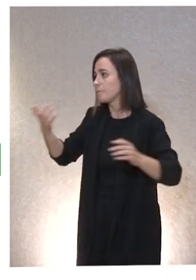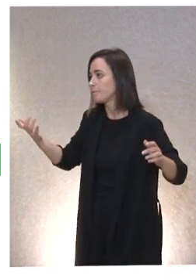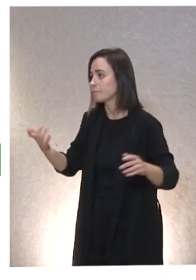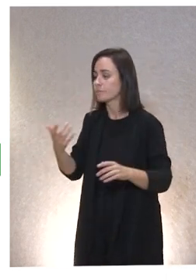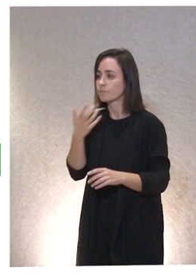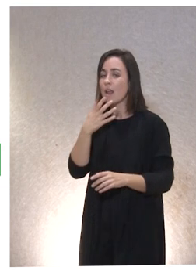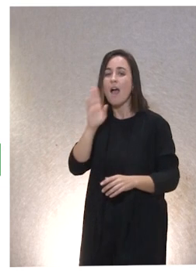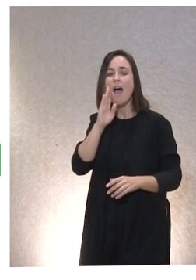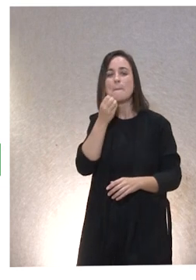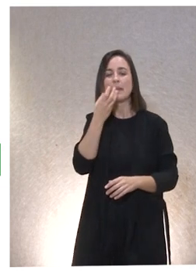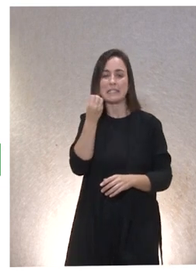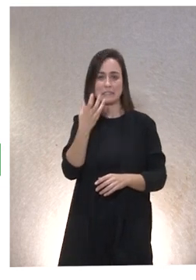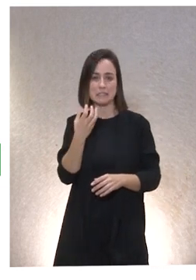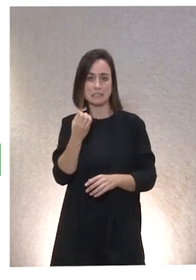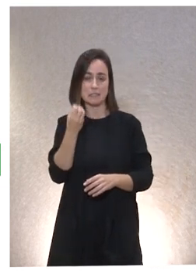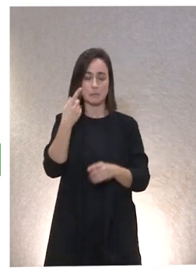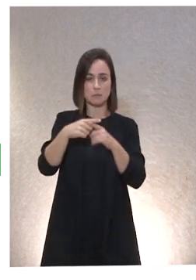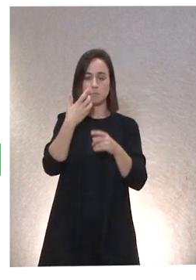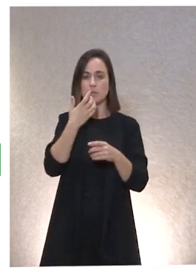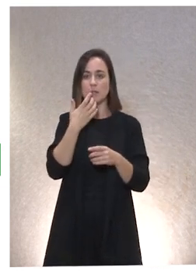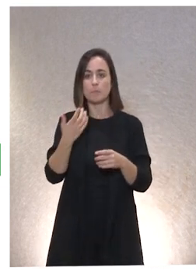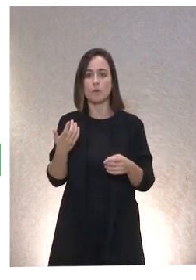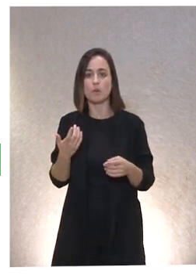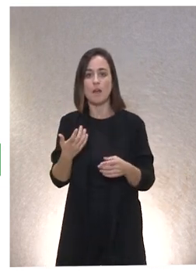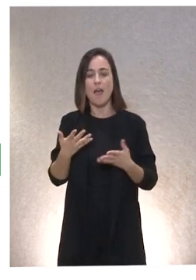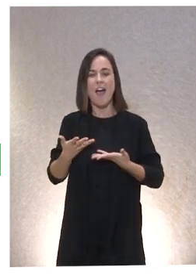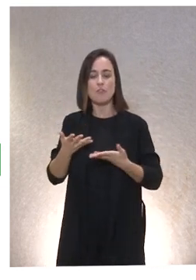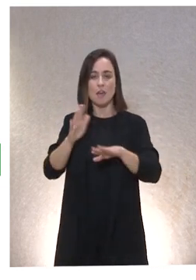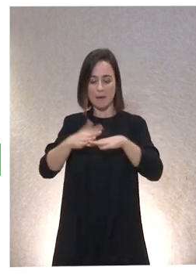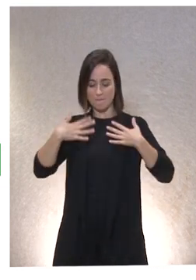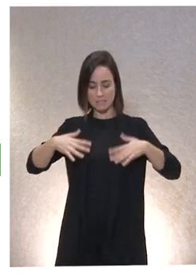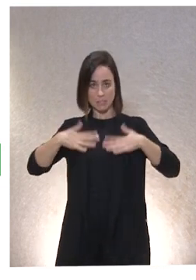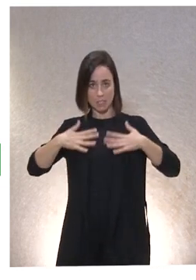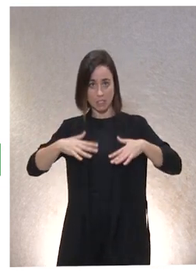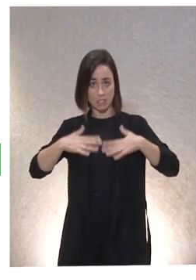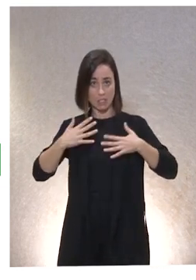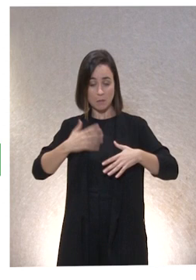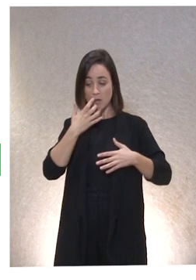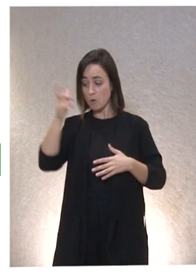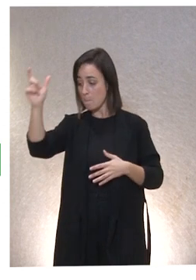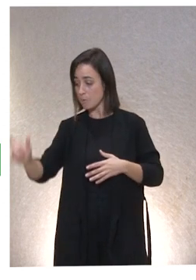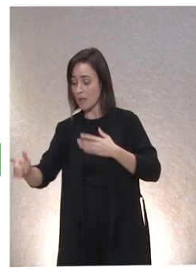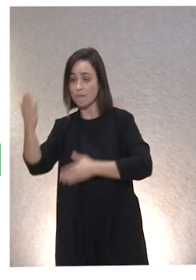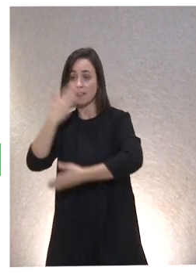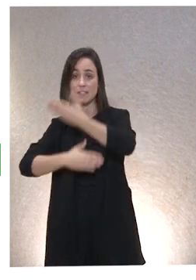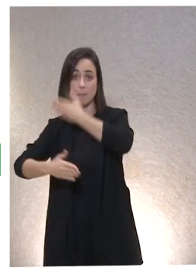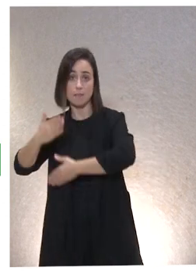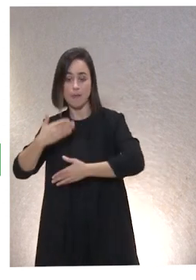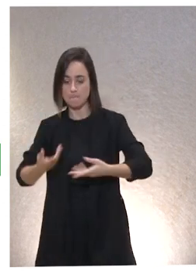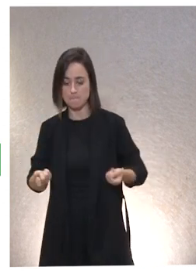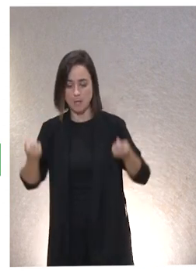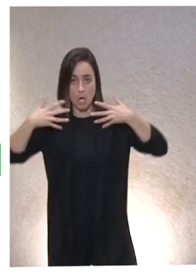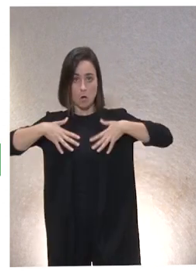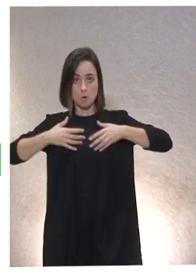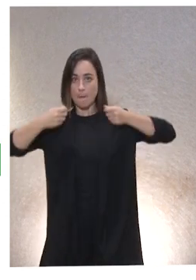Pues, por ejemplo, la ayuda a vestirse. Una persona tiene discapacidad para vestirse por sí misma y el